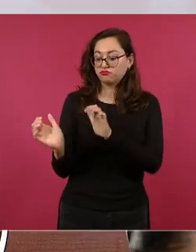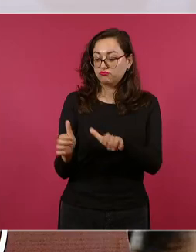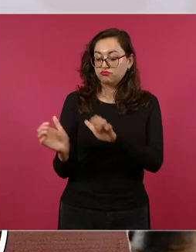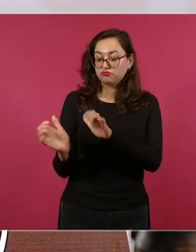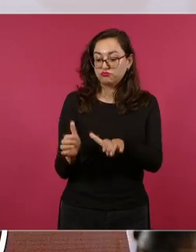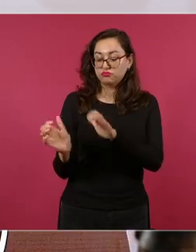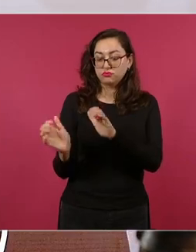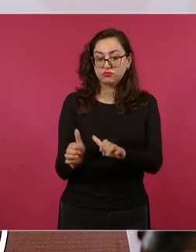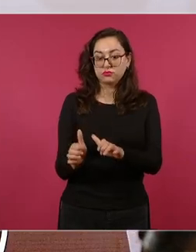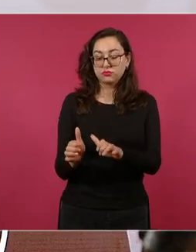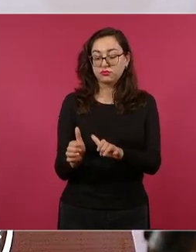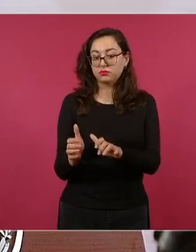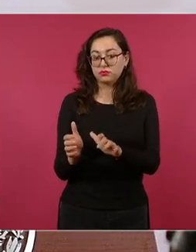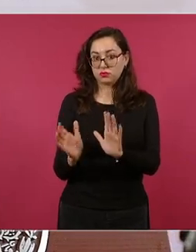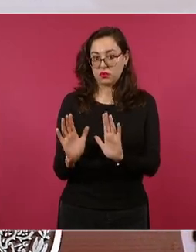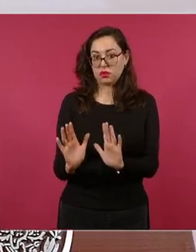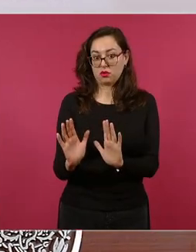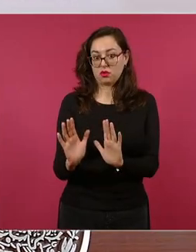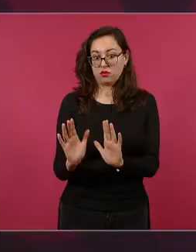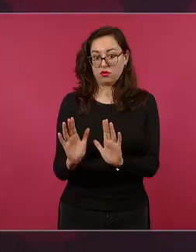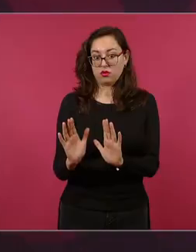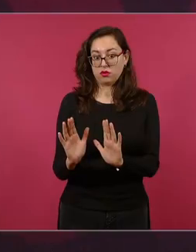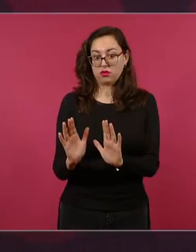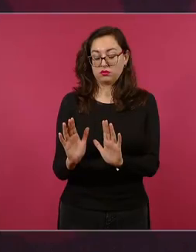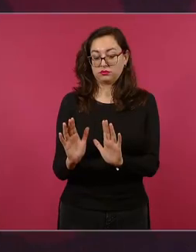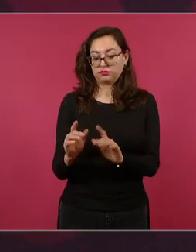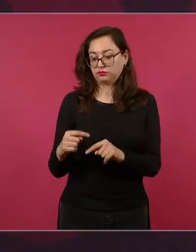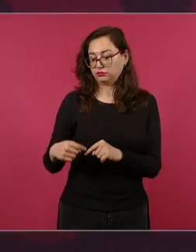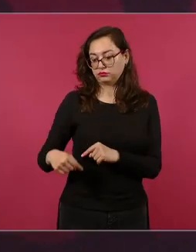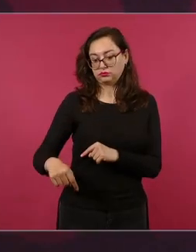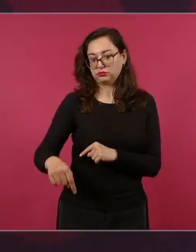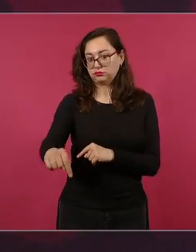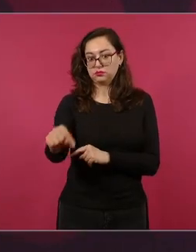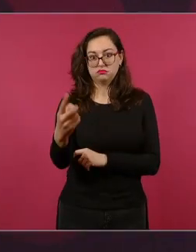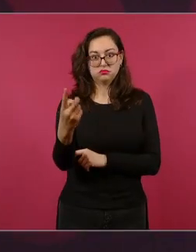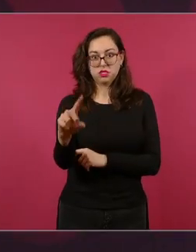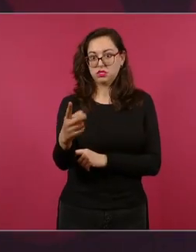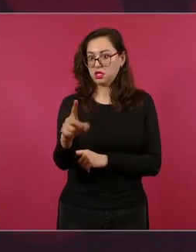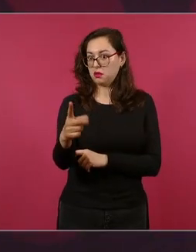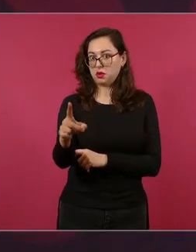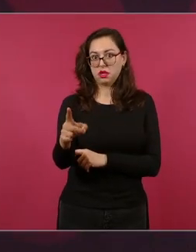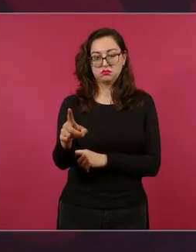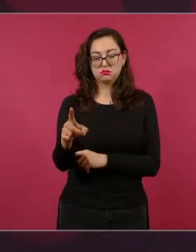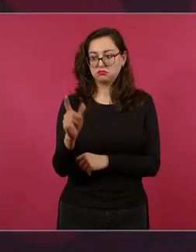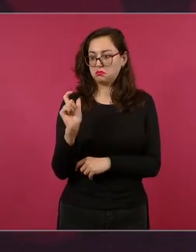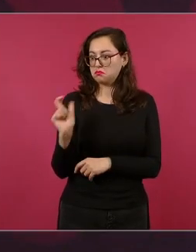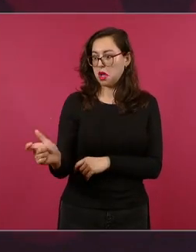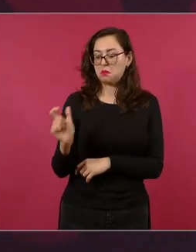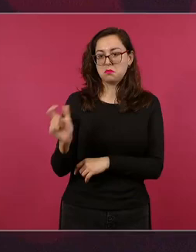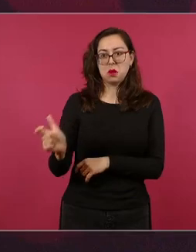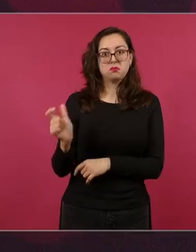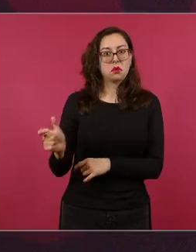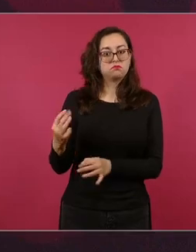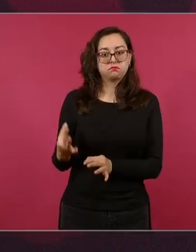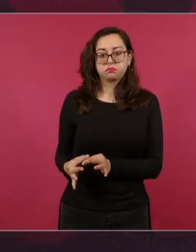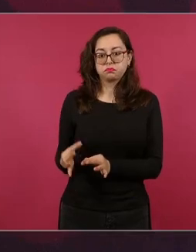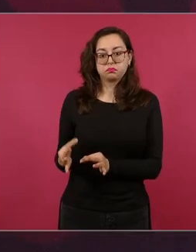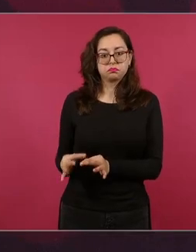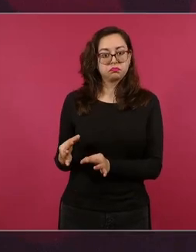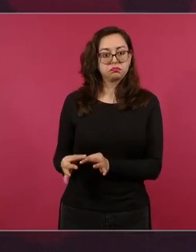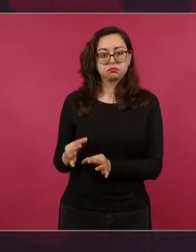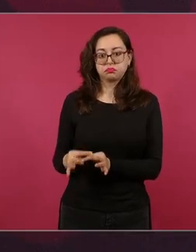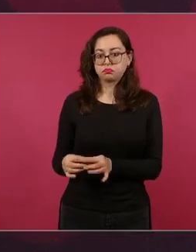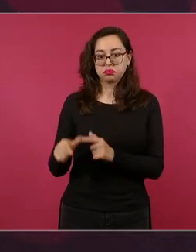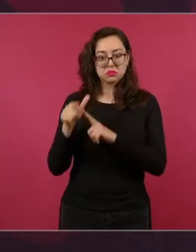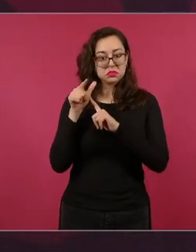todos hasta diciembre reciban sus apoyos todos